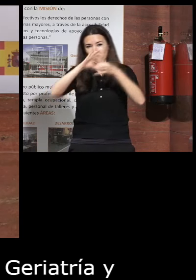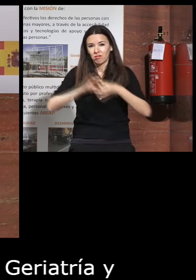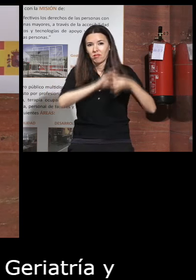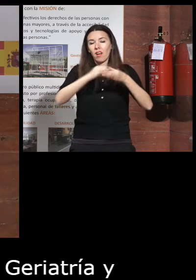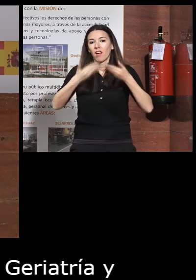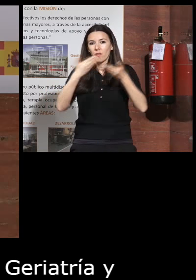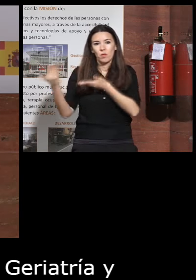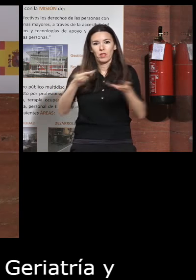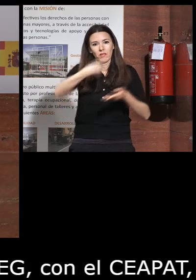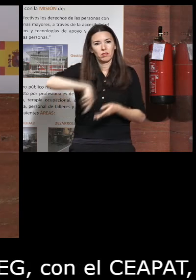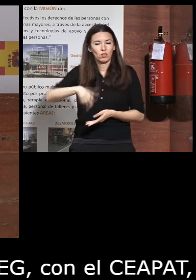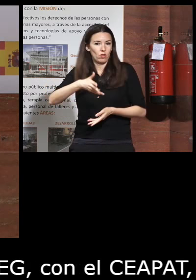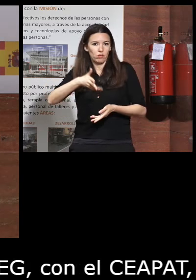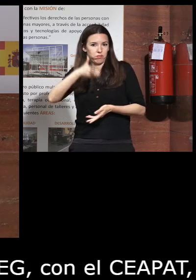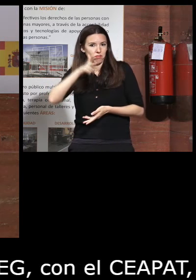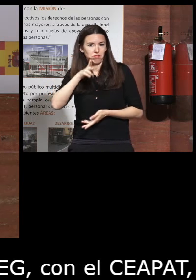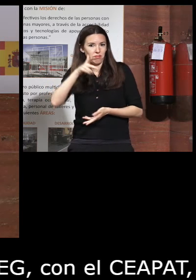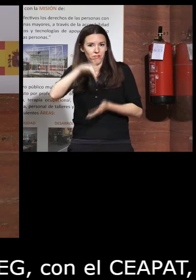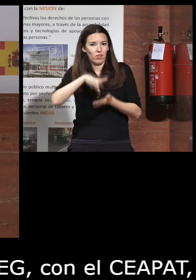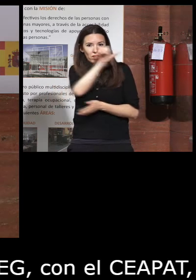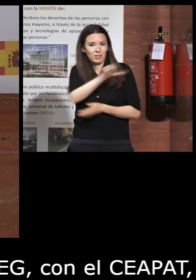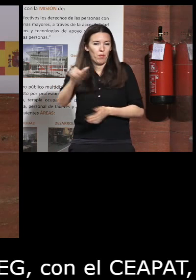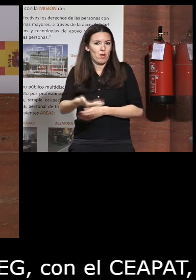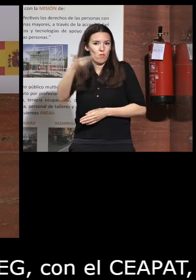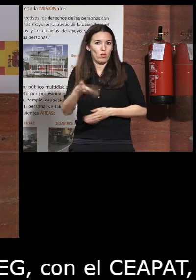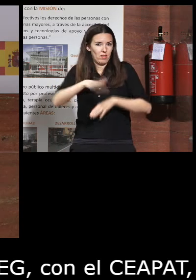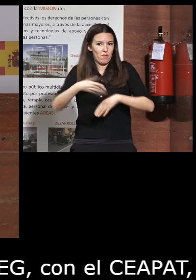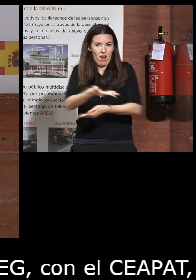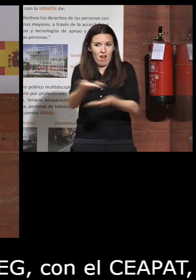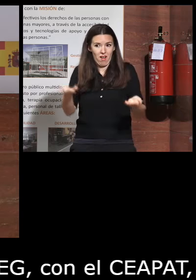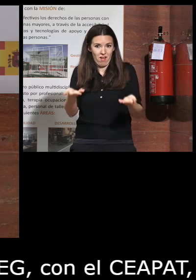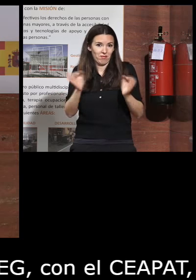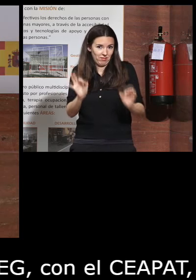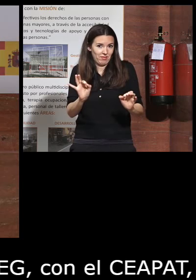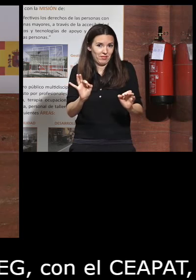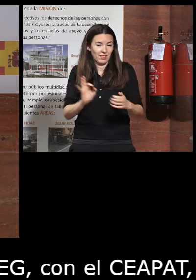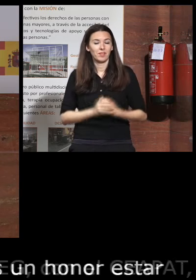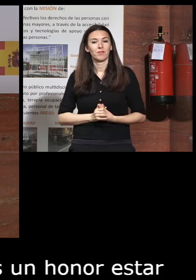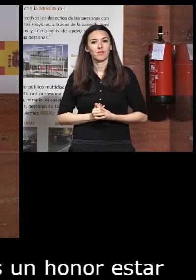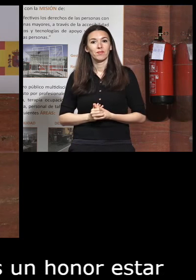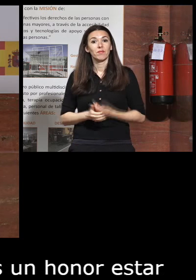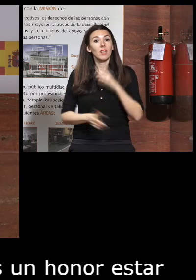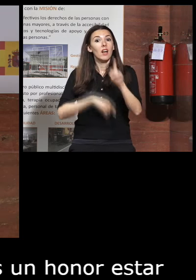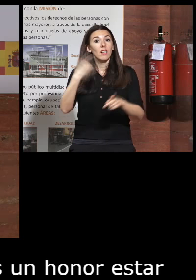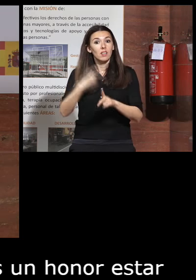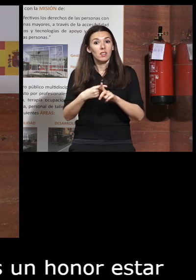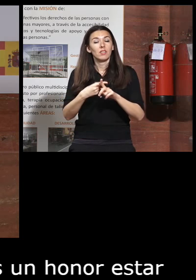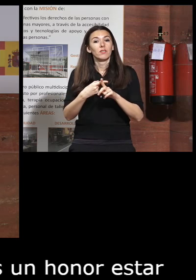para nosotros es un honor estar aquí en una semana importante para vosotros y además